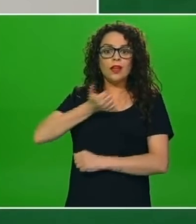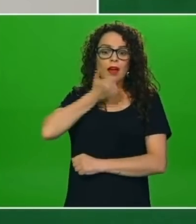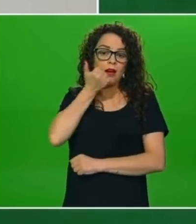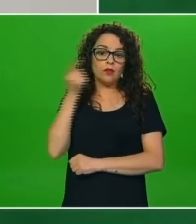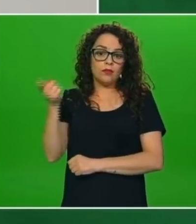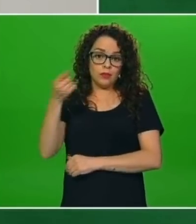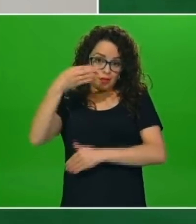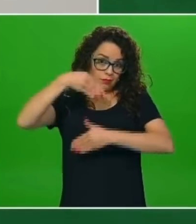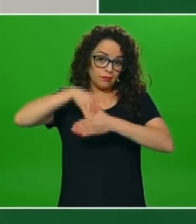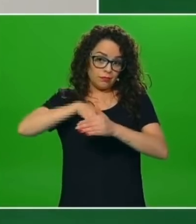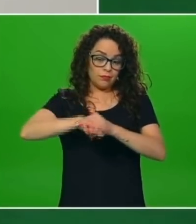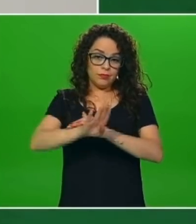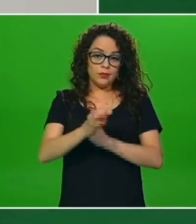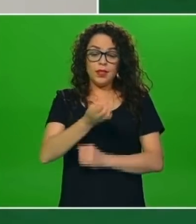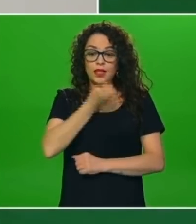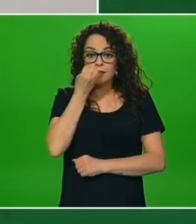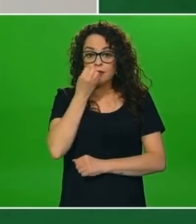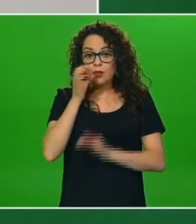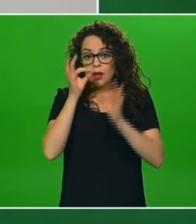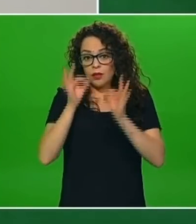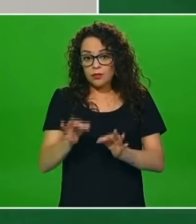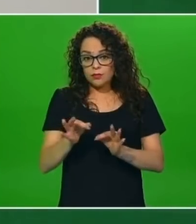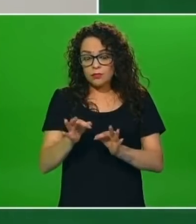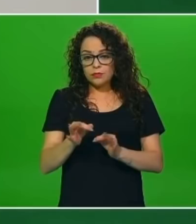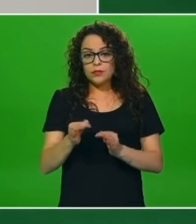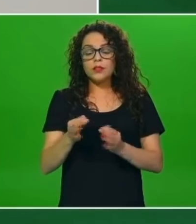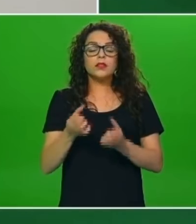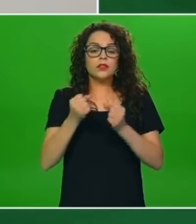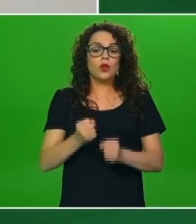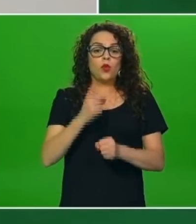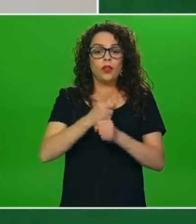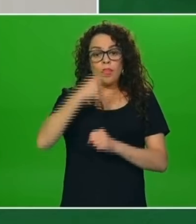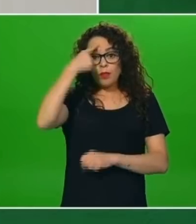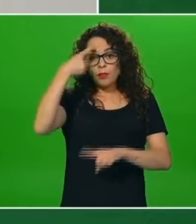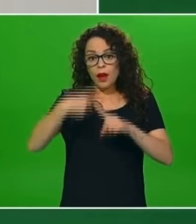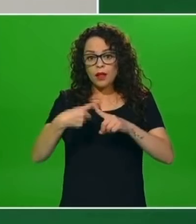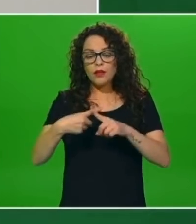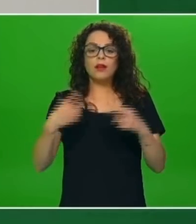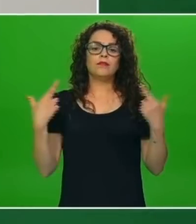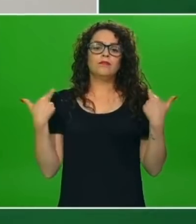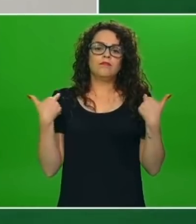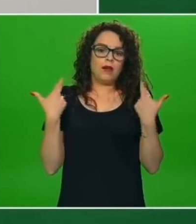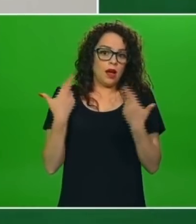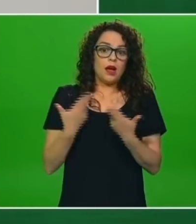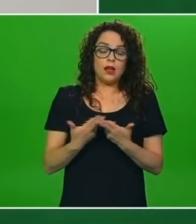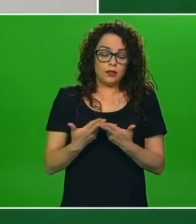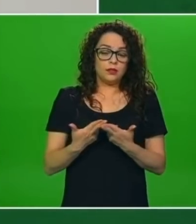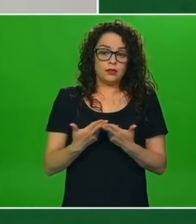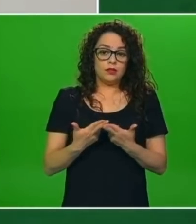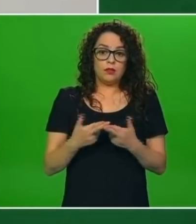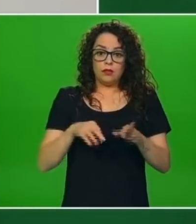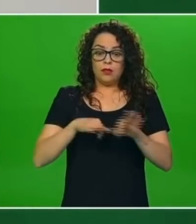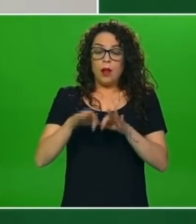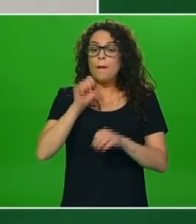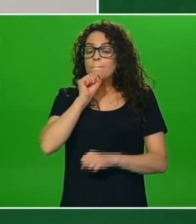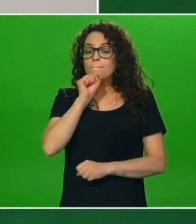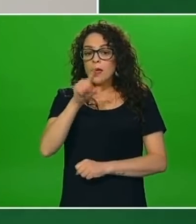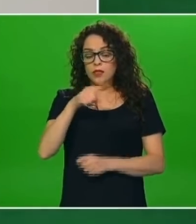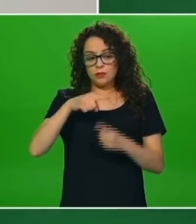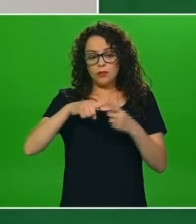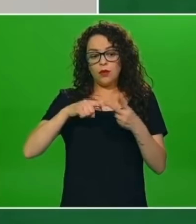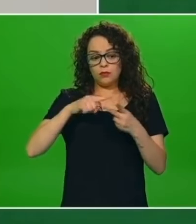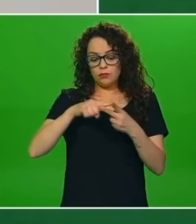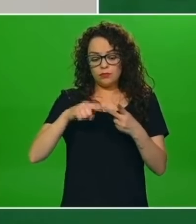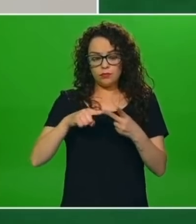clases presenciales, seguridad para los trabajadores de la educación, que son los que van a estar laborando y viviendo estas clases,